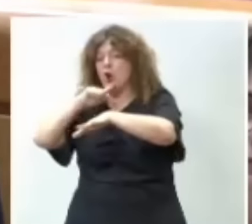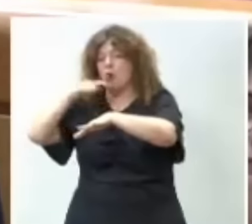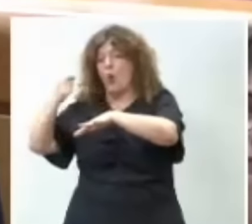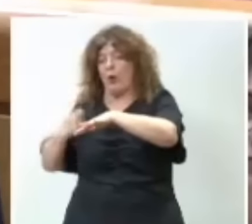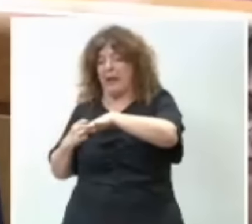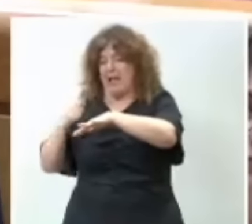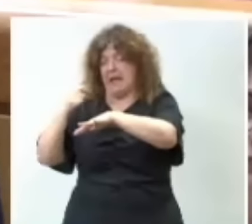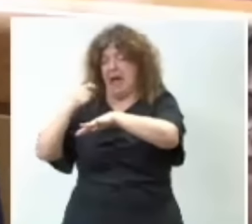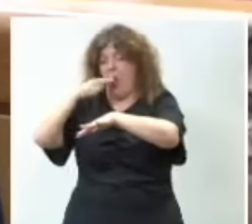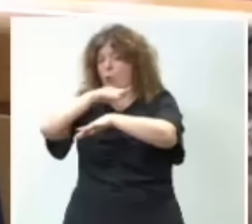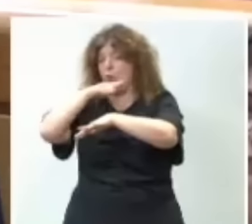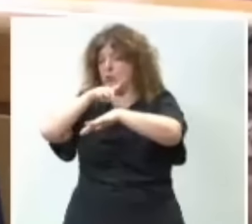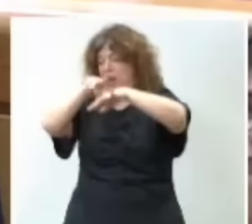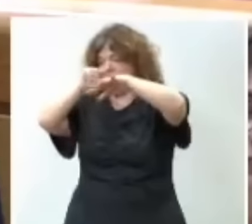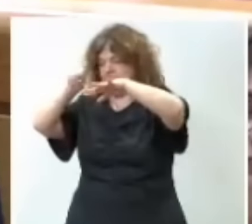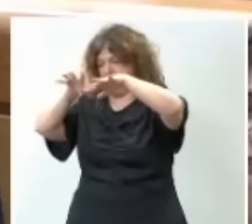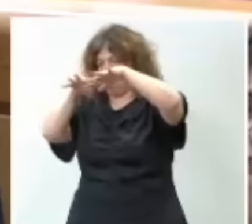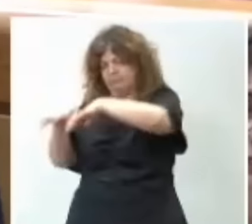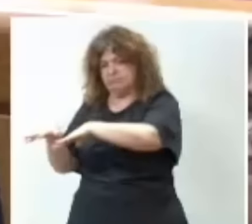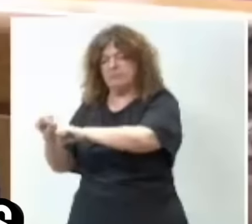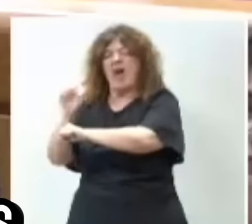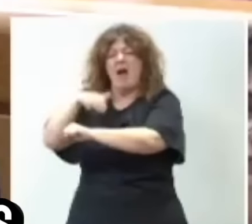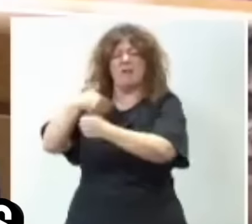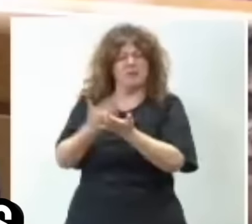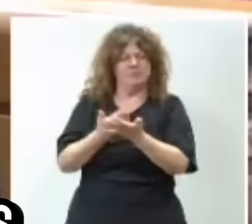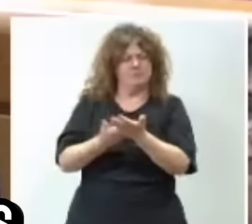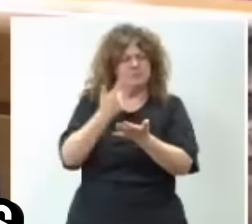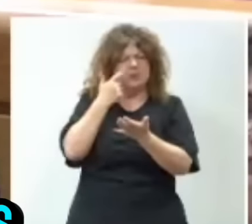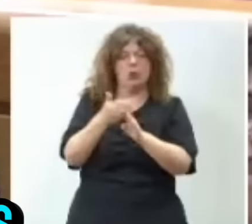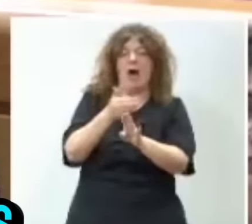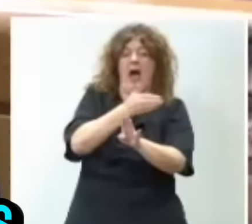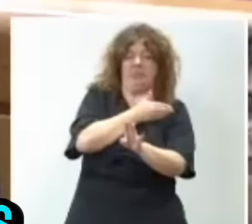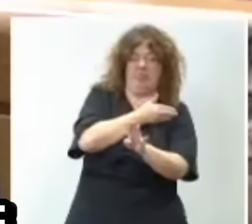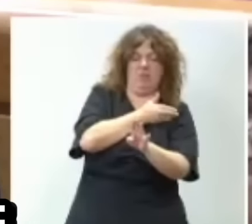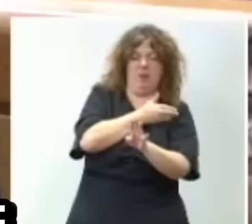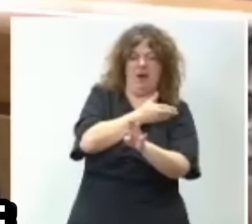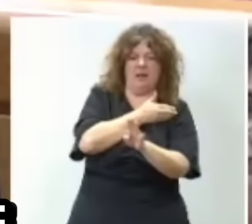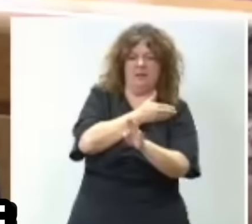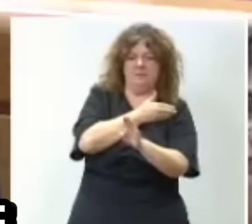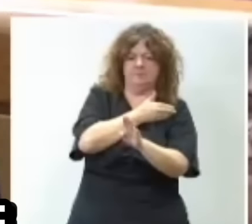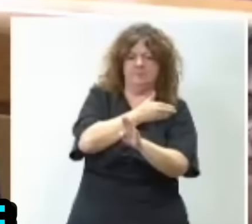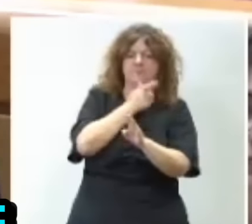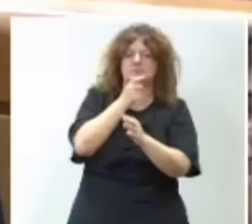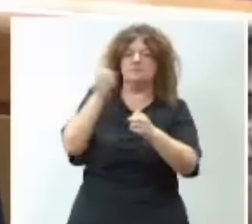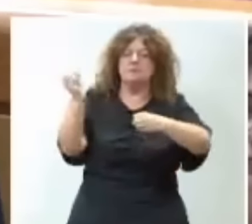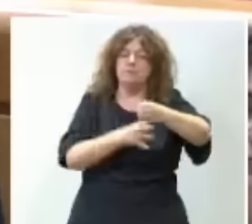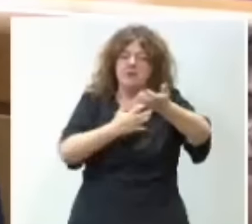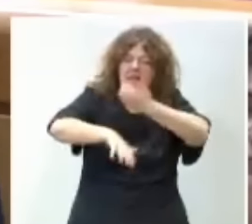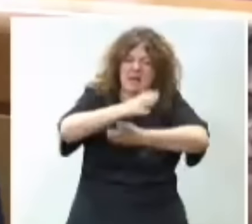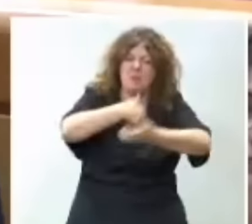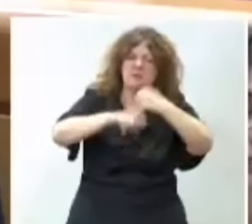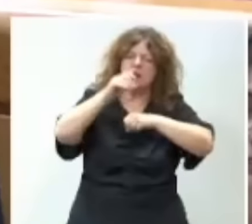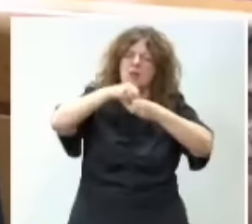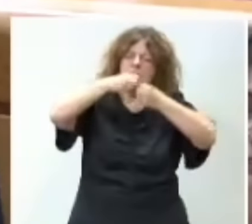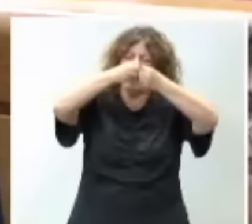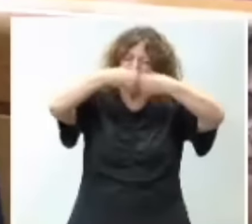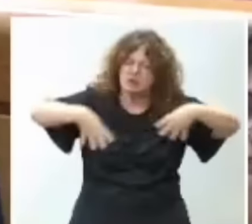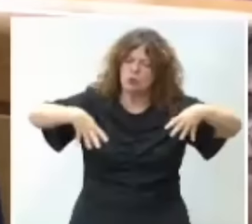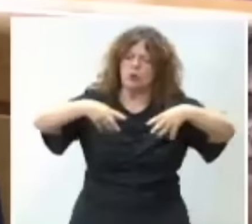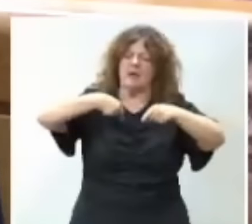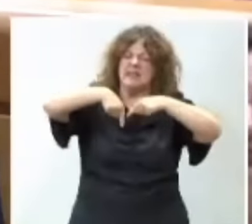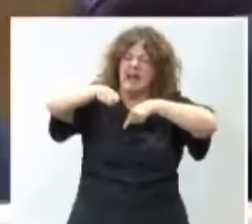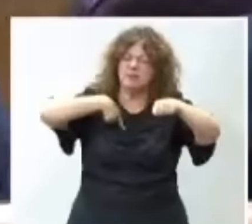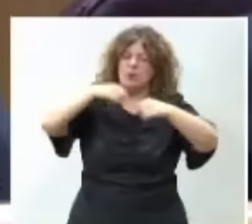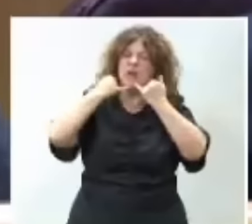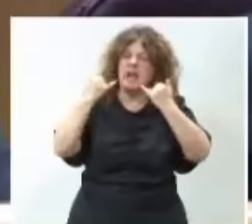de Rusia, perdón, hemos puesto de manifiesto la necesidad de anticipar las inversiones, las estructuras de transporte de energía a